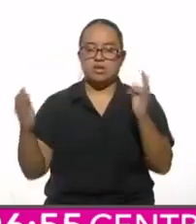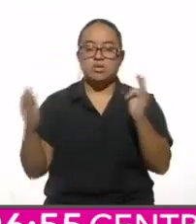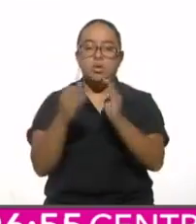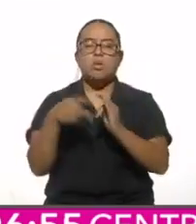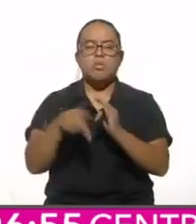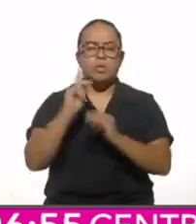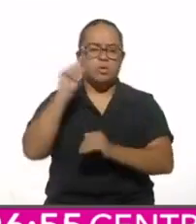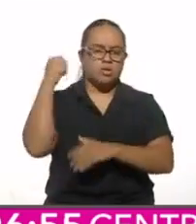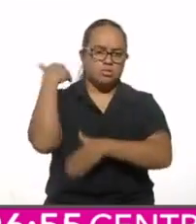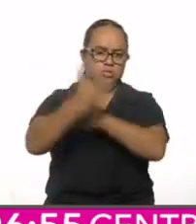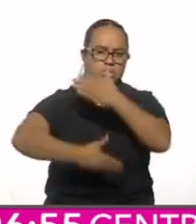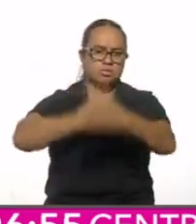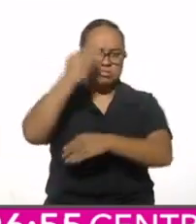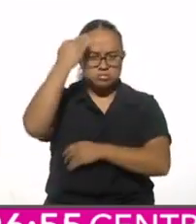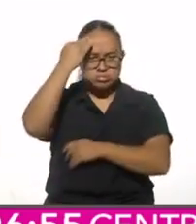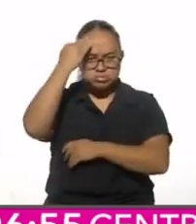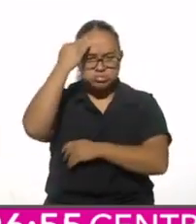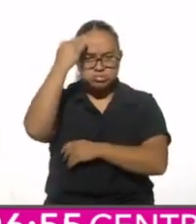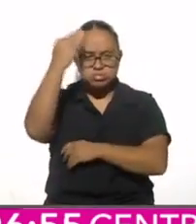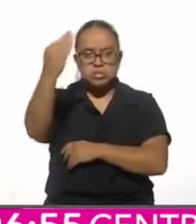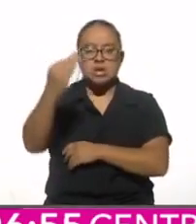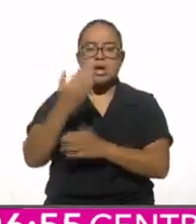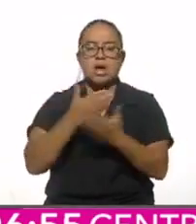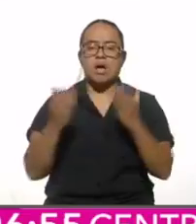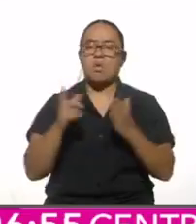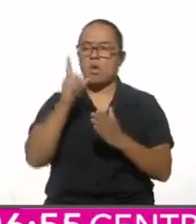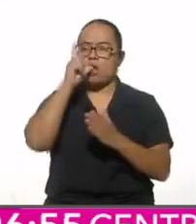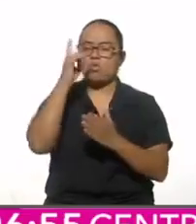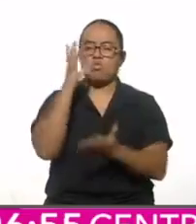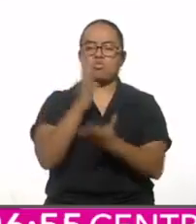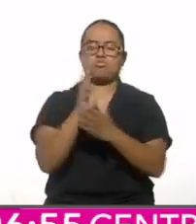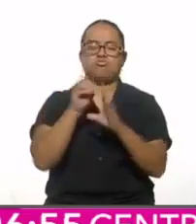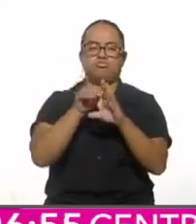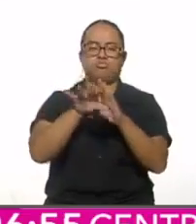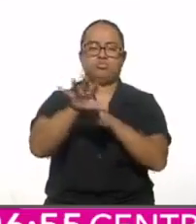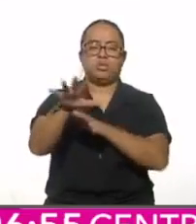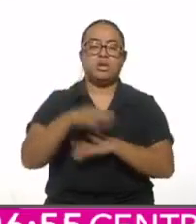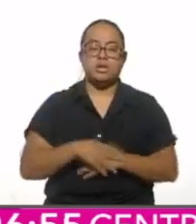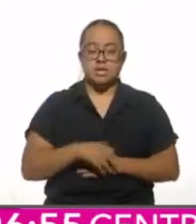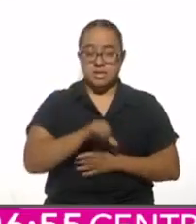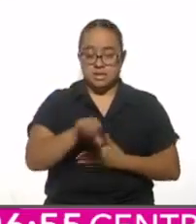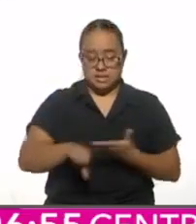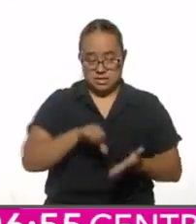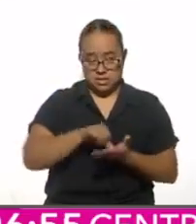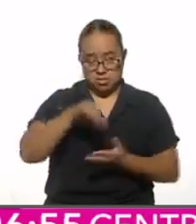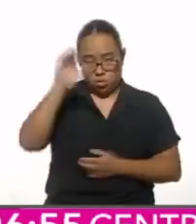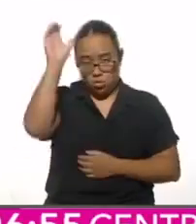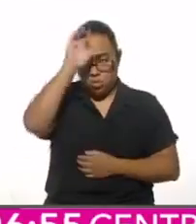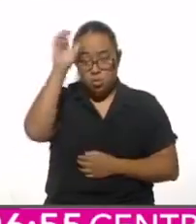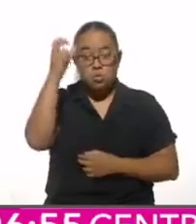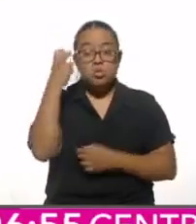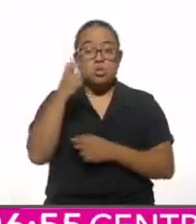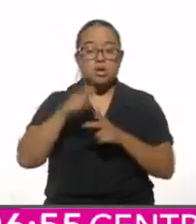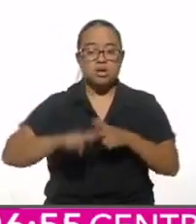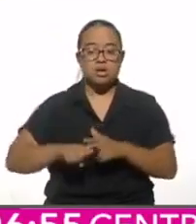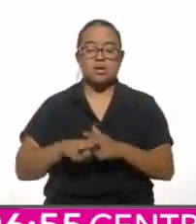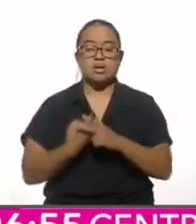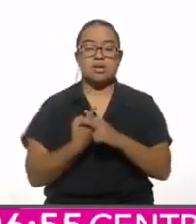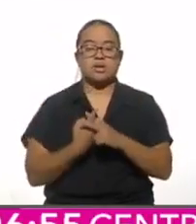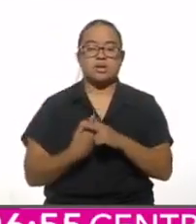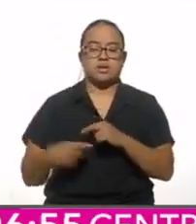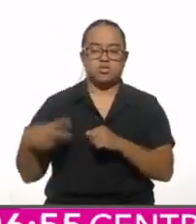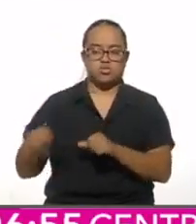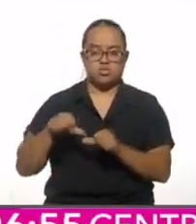al paso del tiempo, se ha convertido en un faro. Cuando el Centro de Cultura empieza, pues mucha de la comunidad